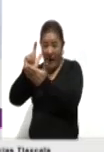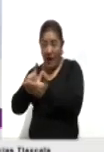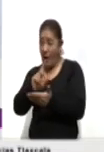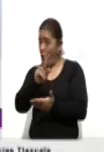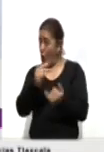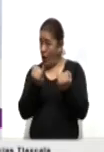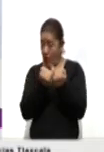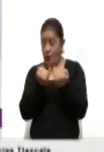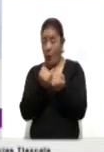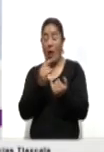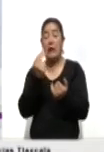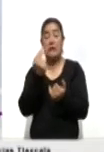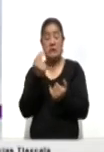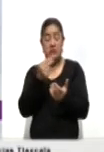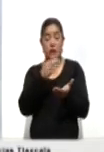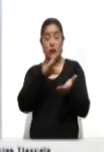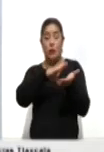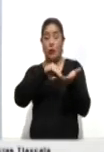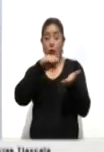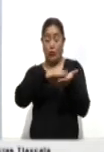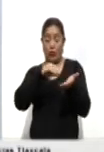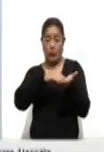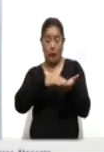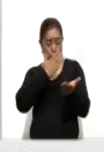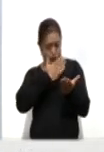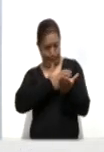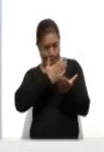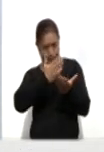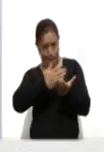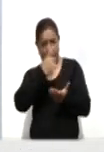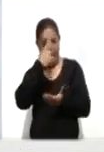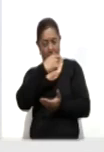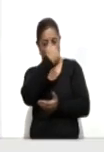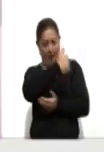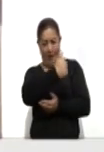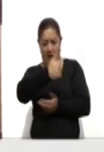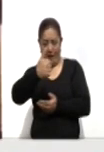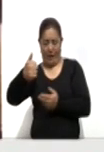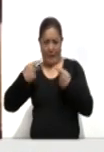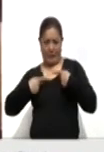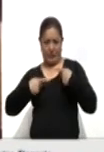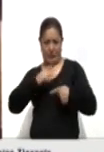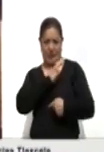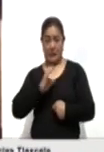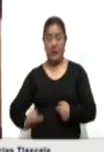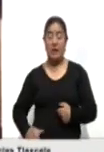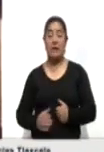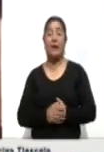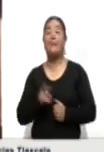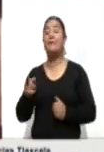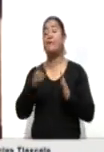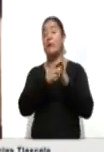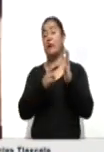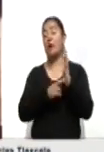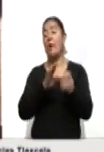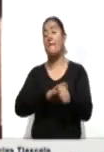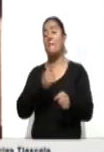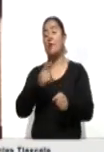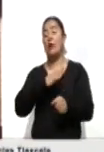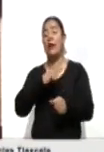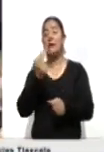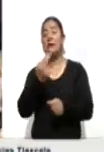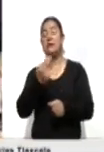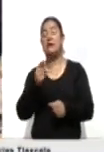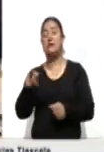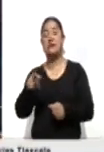también sanitizamos la documentación que nos llega para cuidar también al personal adentro del instituto. El protocolo surge ante la necesidad de implementar